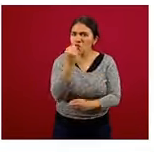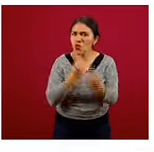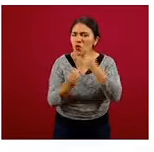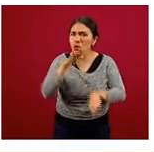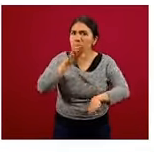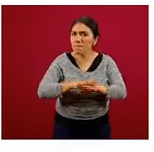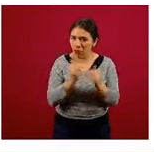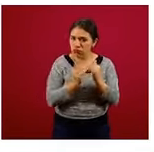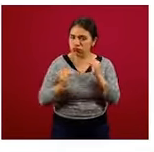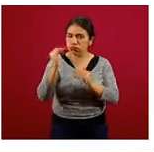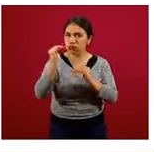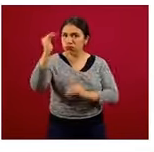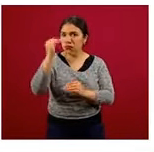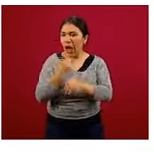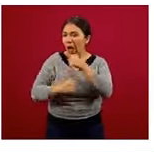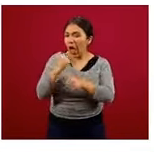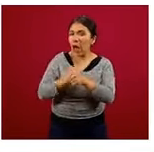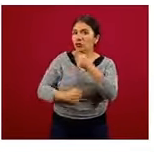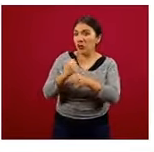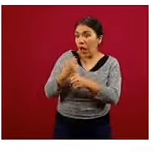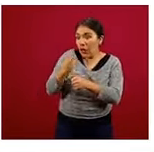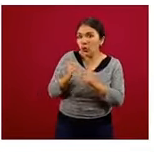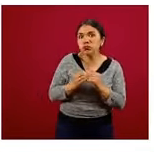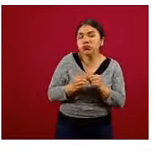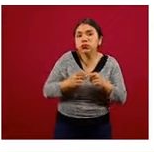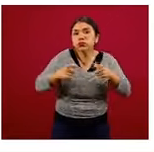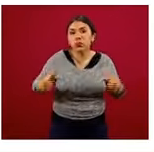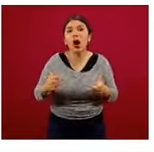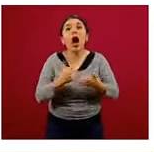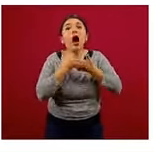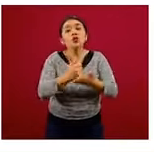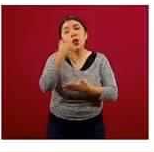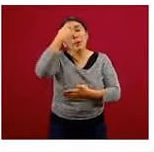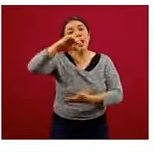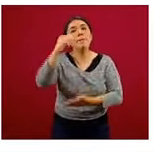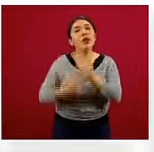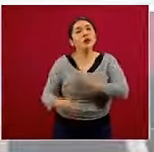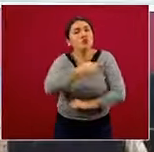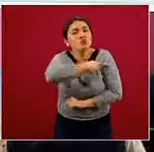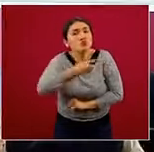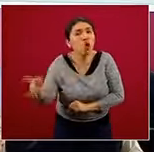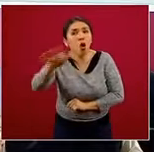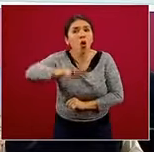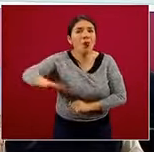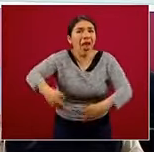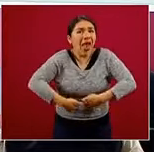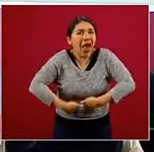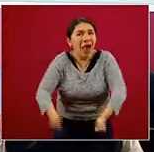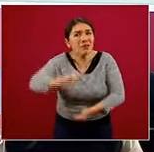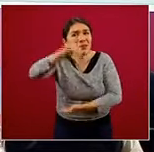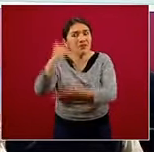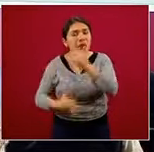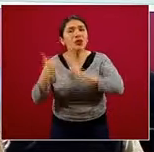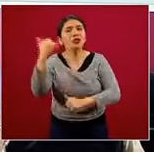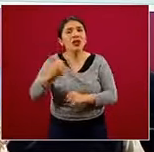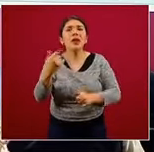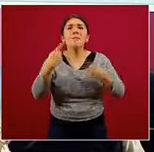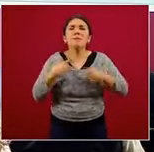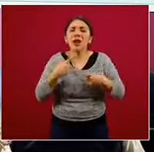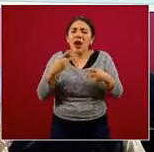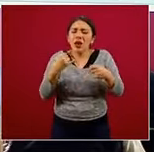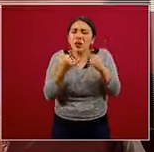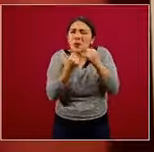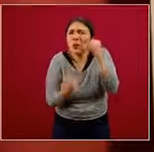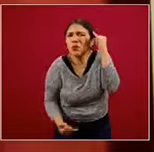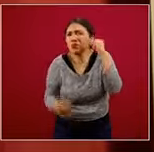ha aumentado mucho en los últimos años, ha contribuido a la reducción de la pobreza extrema, del hambre y de la desnutrición, lo que